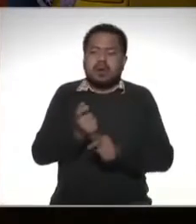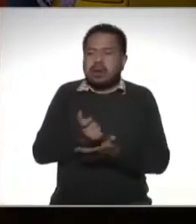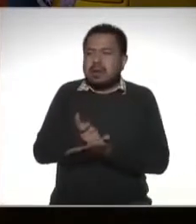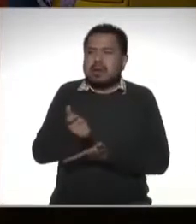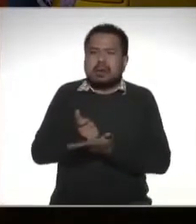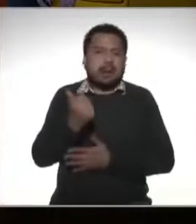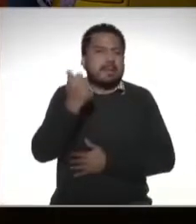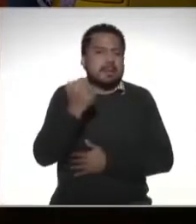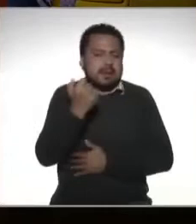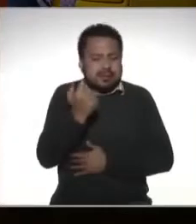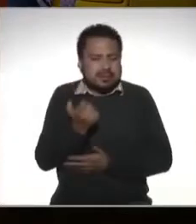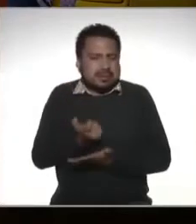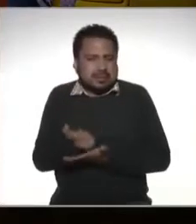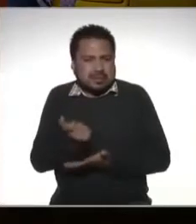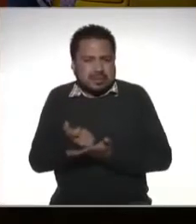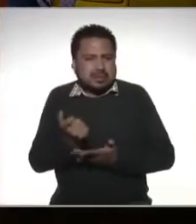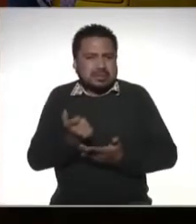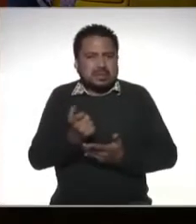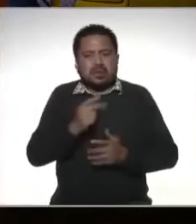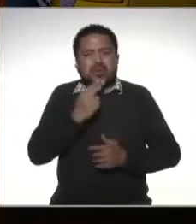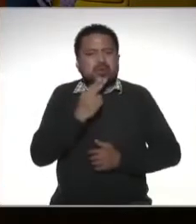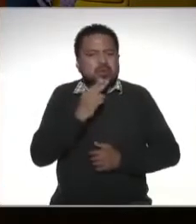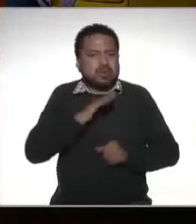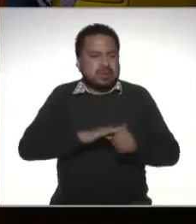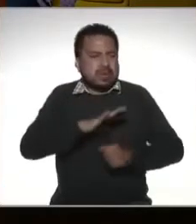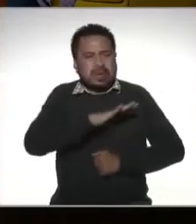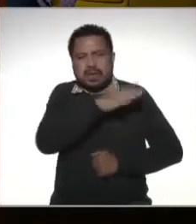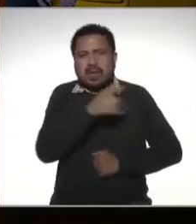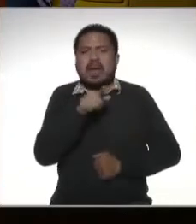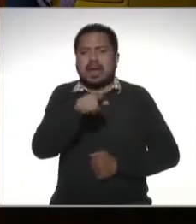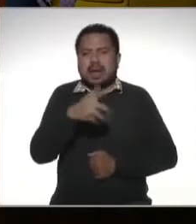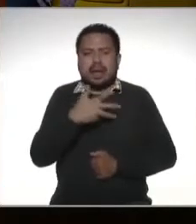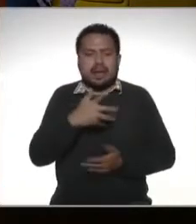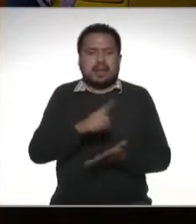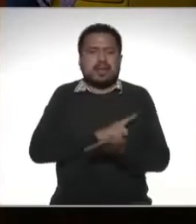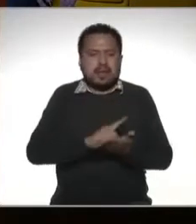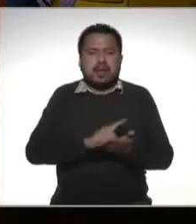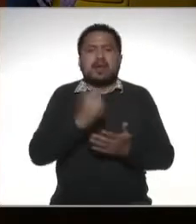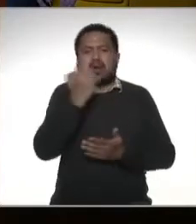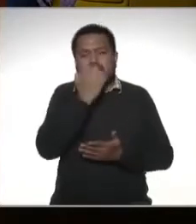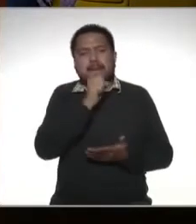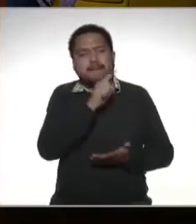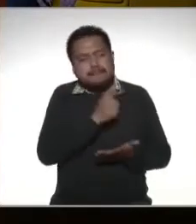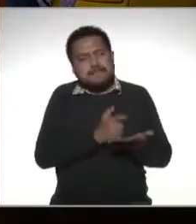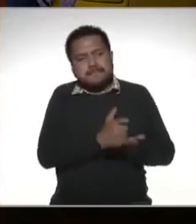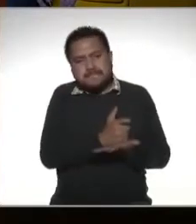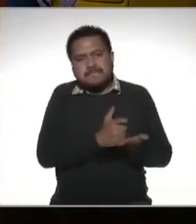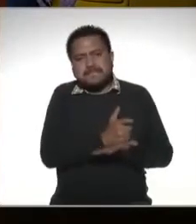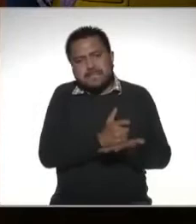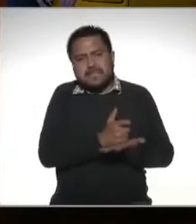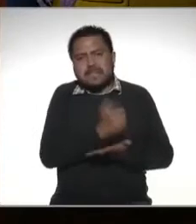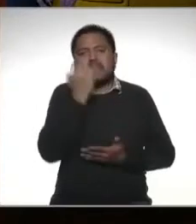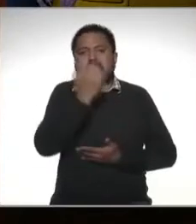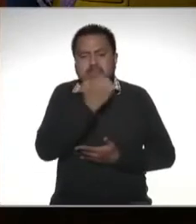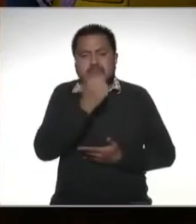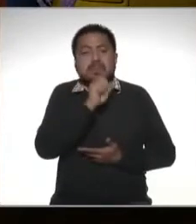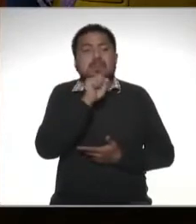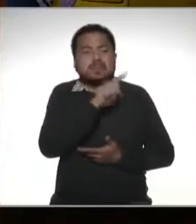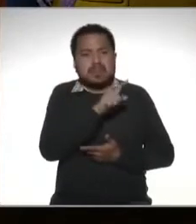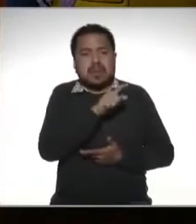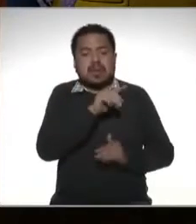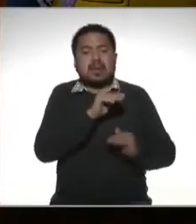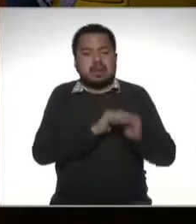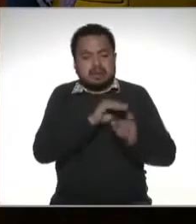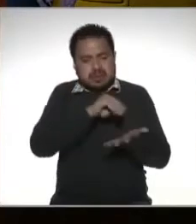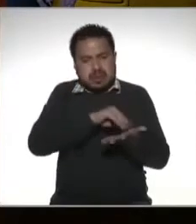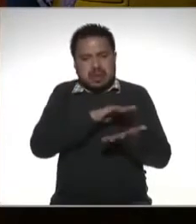pensiones digamos son los de uso generalizado que tienes derecho bueno las colegiaturas también las colegiaturas que hay unas cantidades